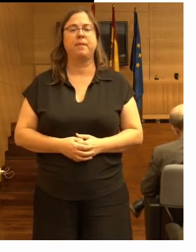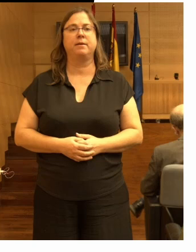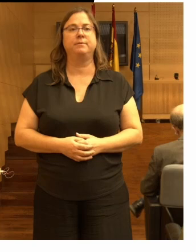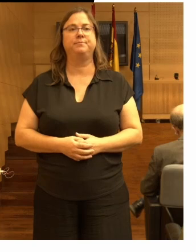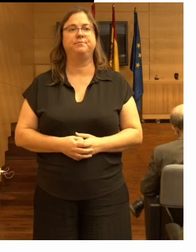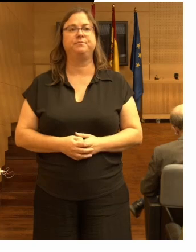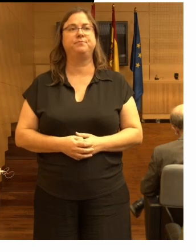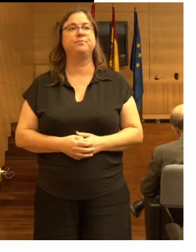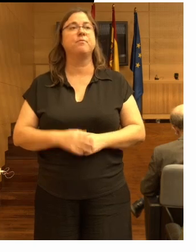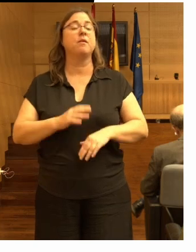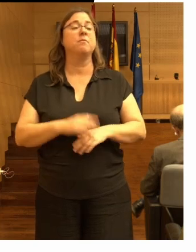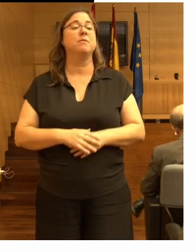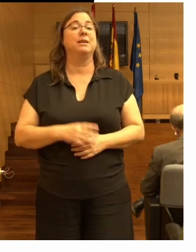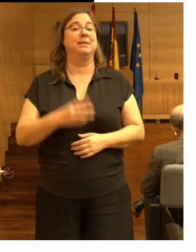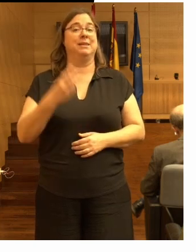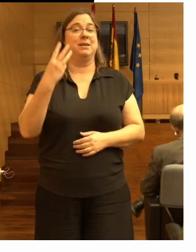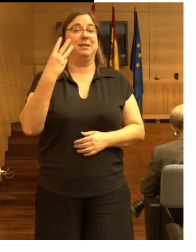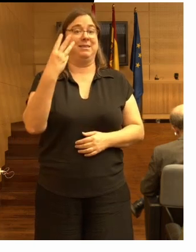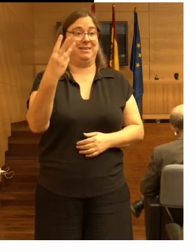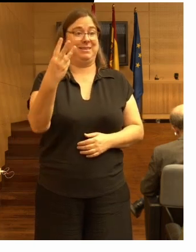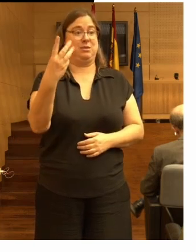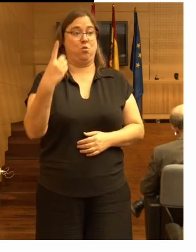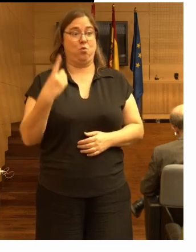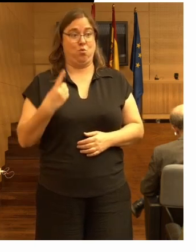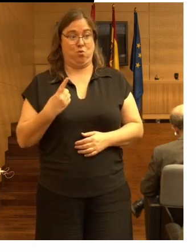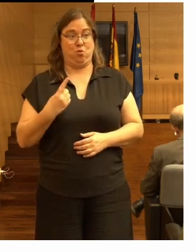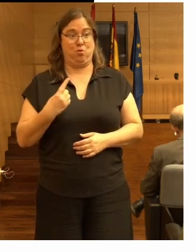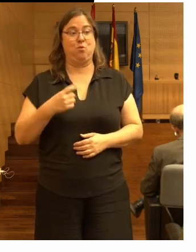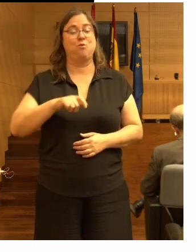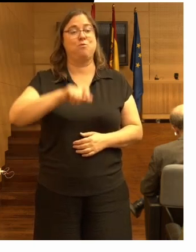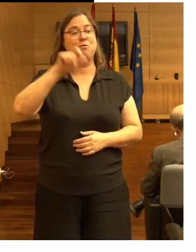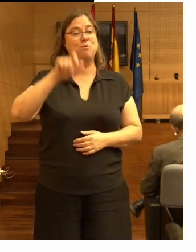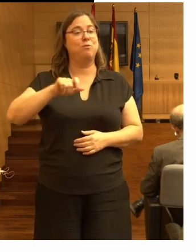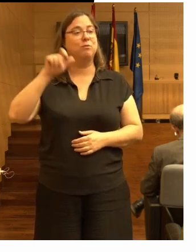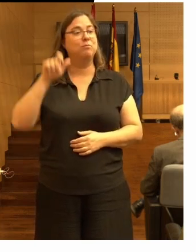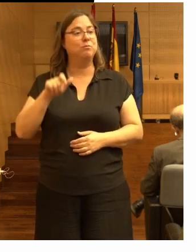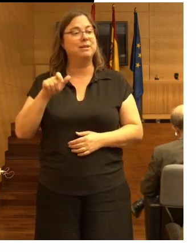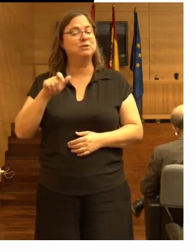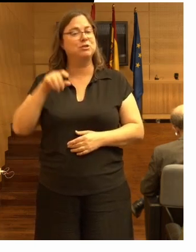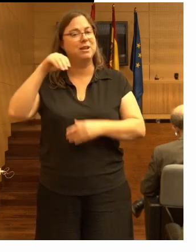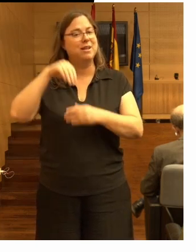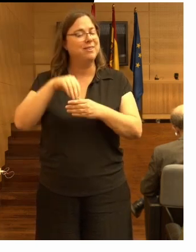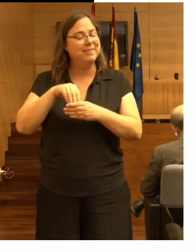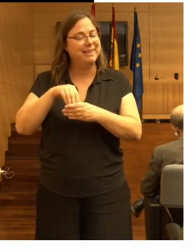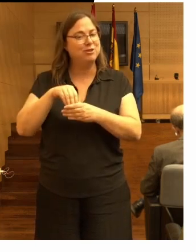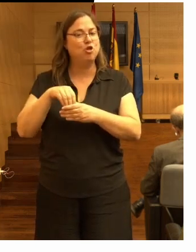para un tercio de los usuarios de la residencia el ejercicio es necesario